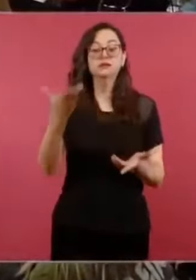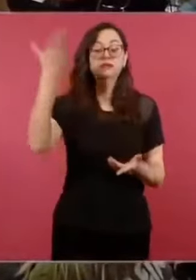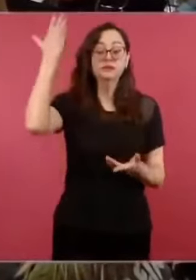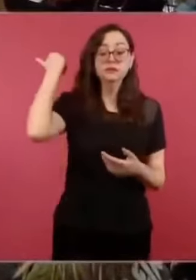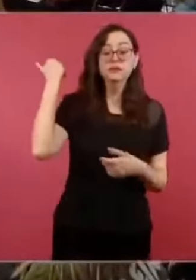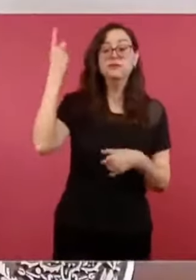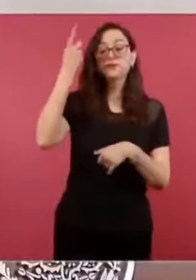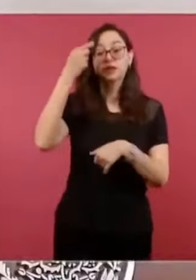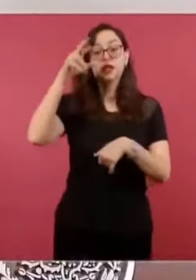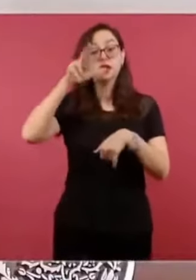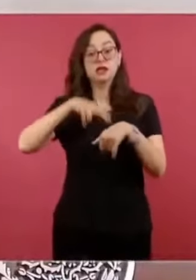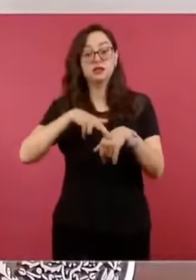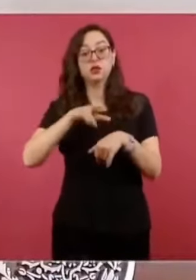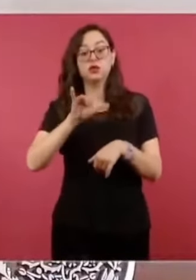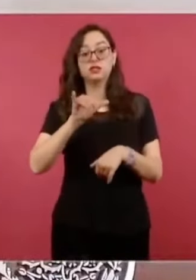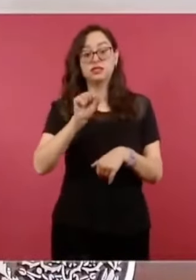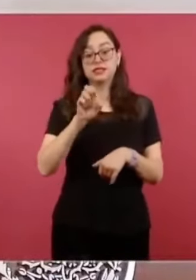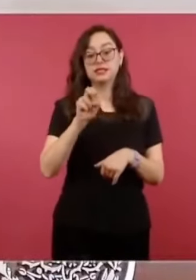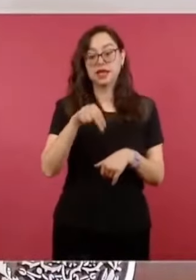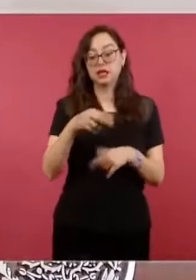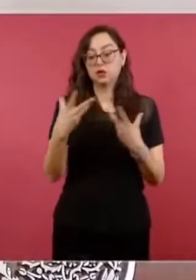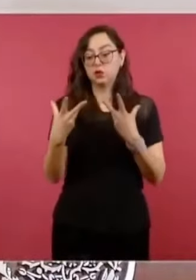con Calderón.